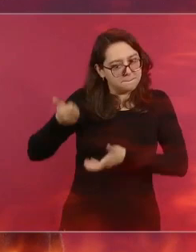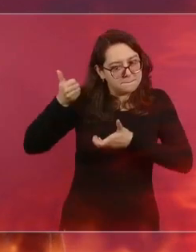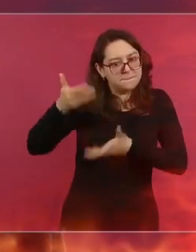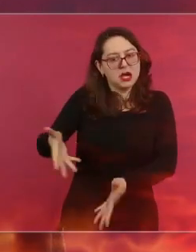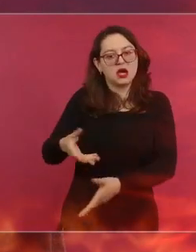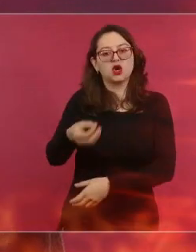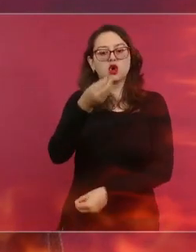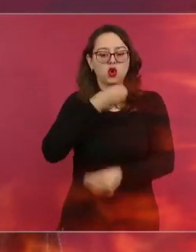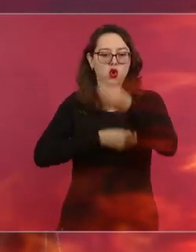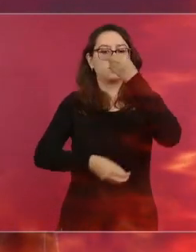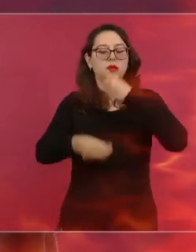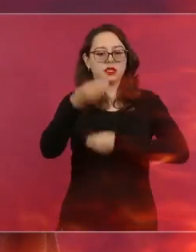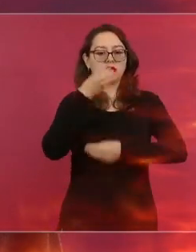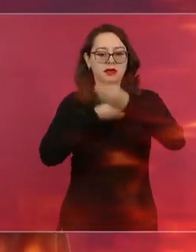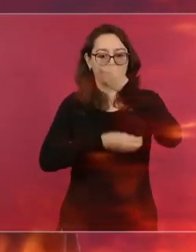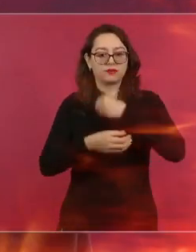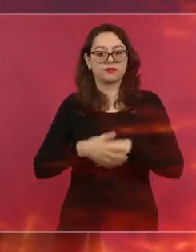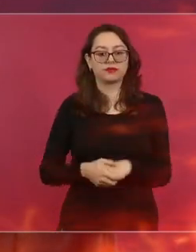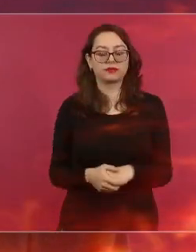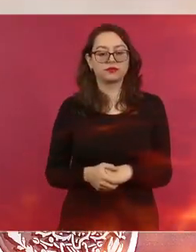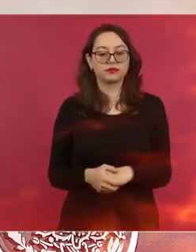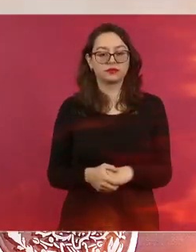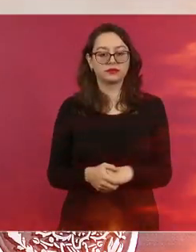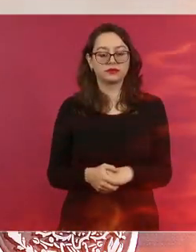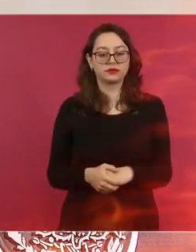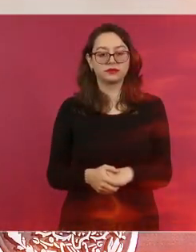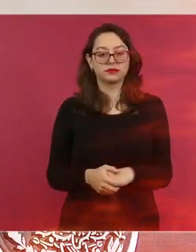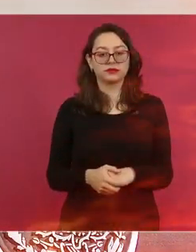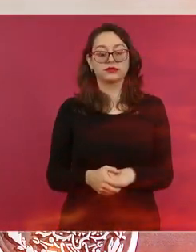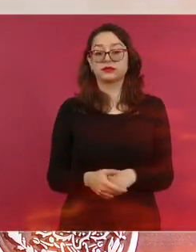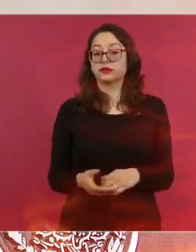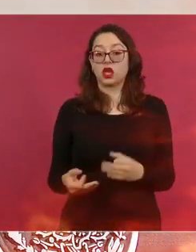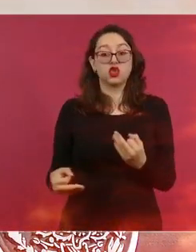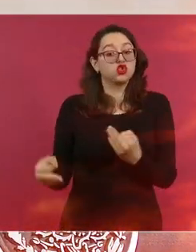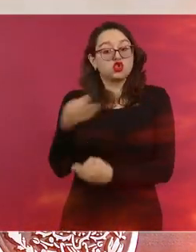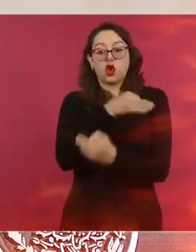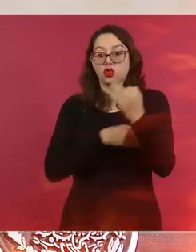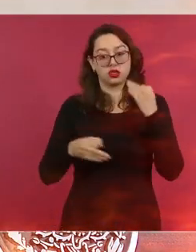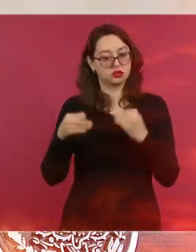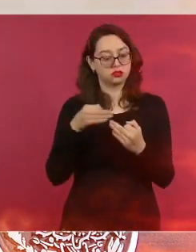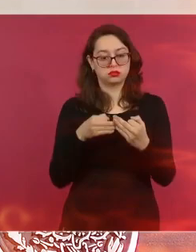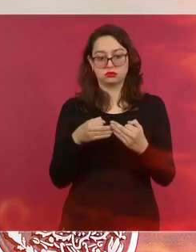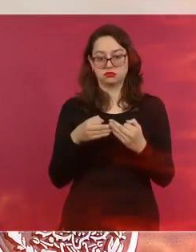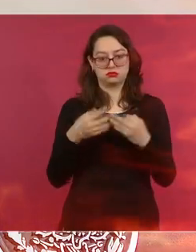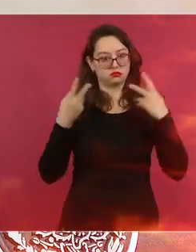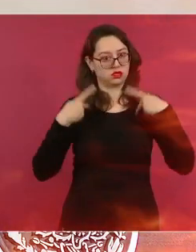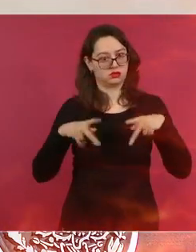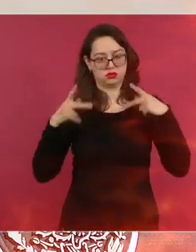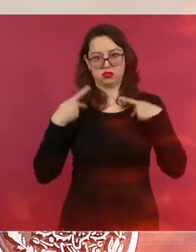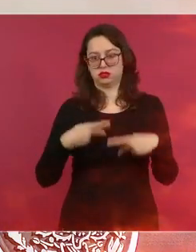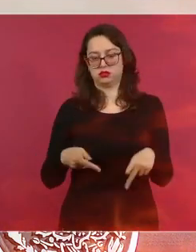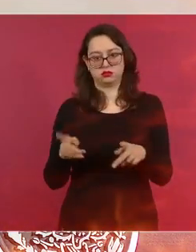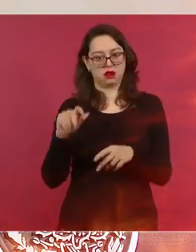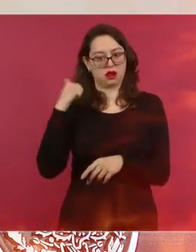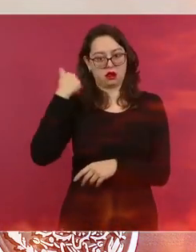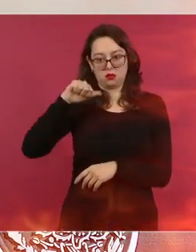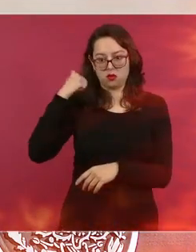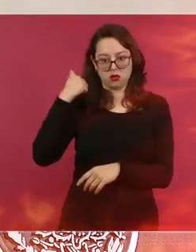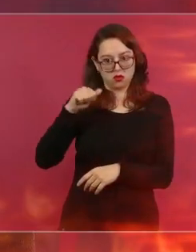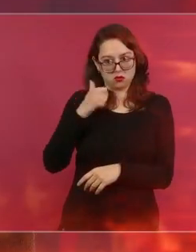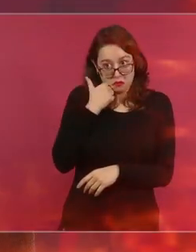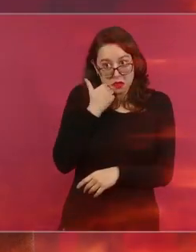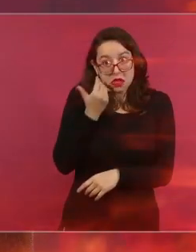parece suficiente. Esto es un monto total de 61 mil 300 millones de pesos.